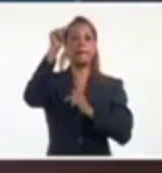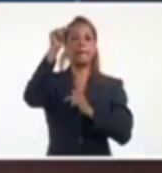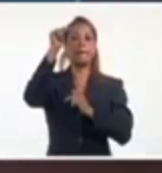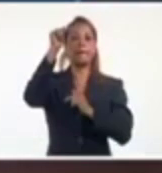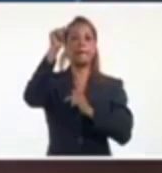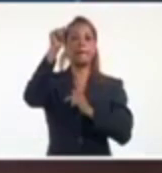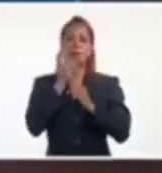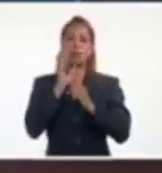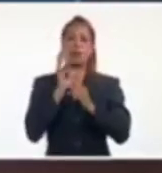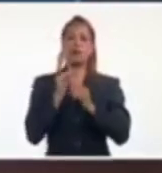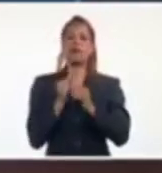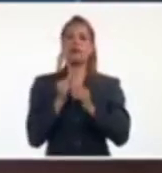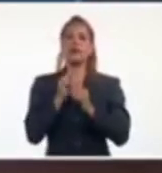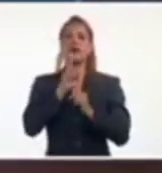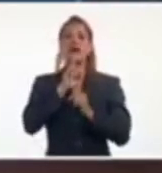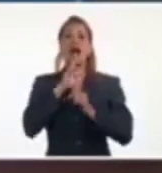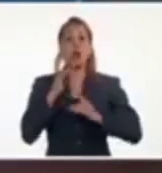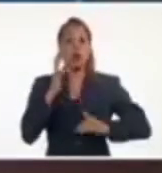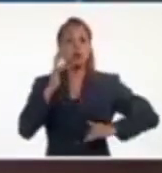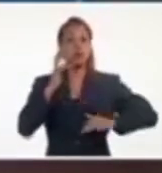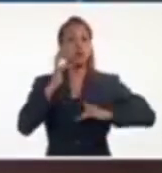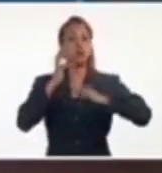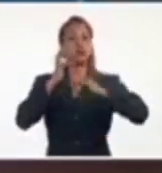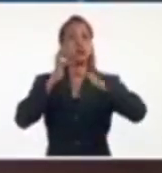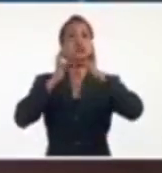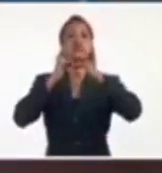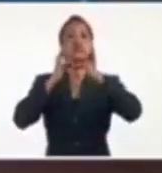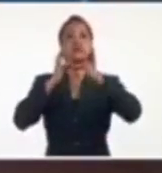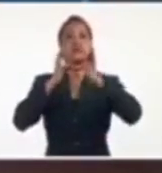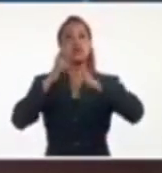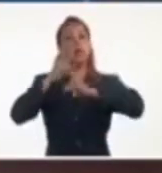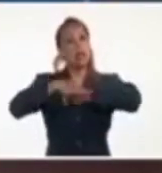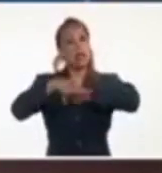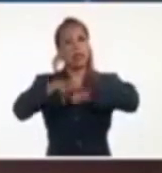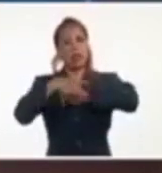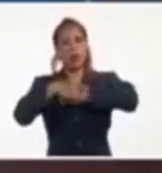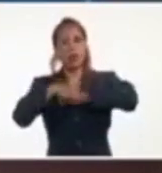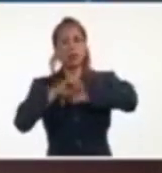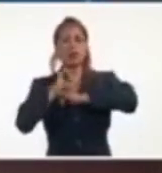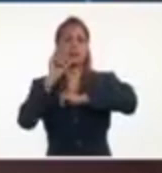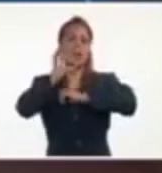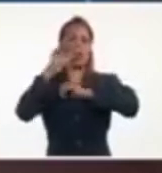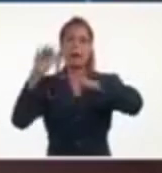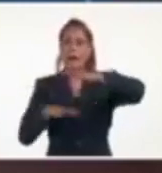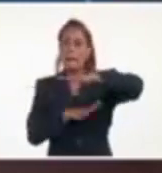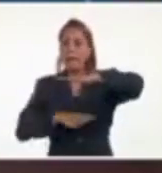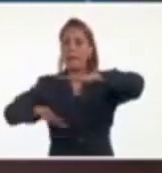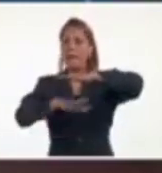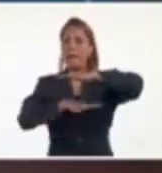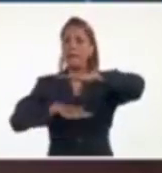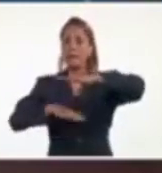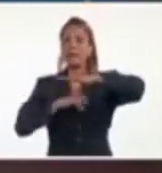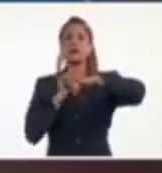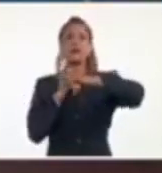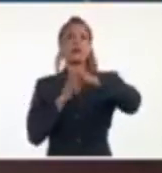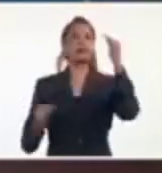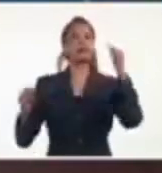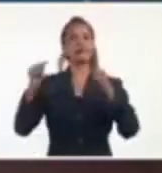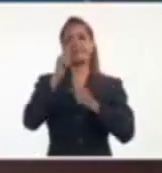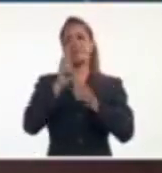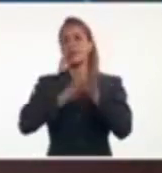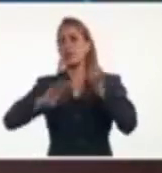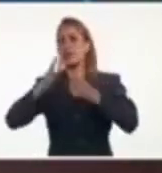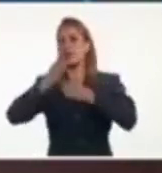olas darán inundaciones costeras, ligeras a moderadas, en las zonas más bajas, principalmente en las provincias de Santiago de Cuba